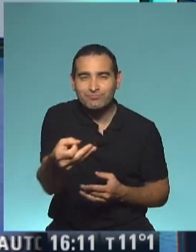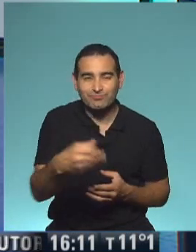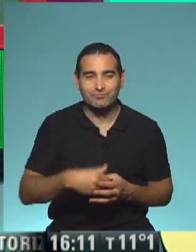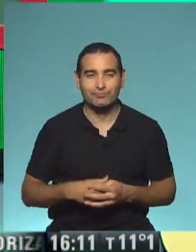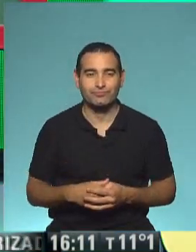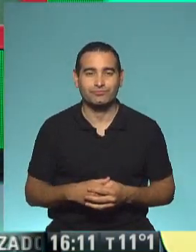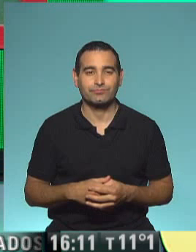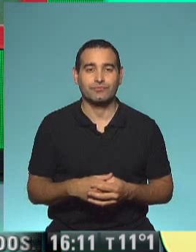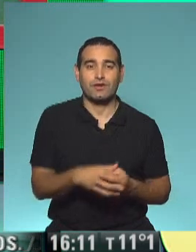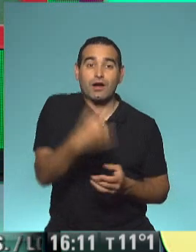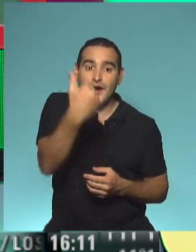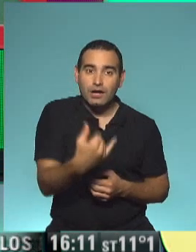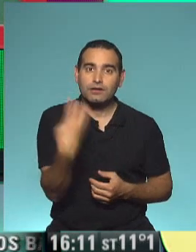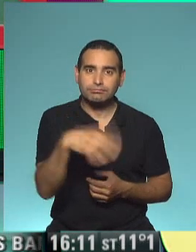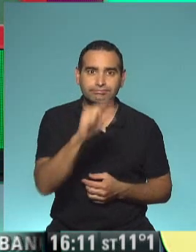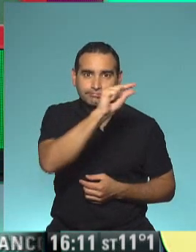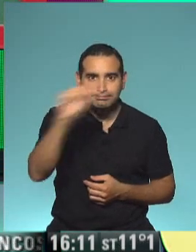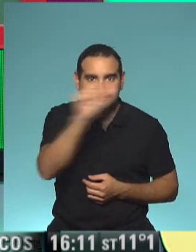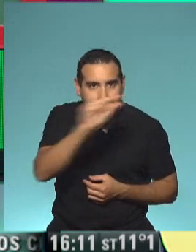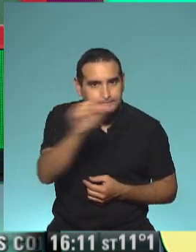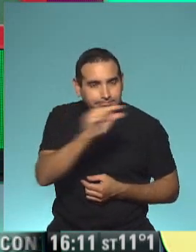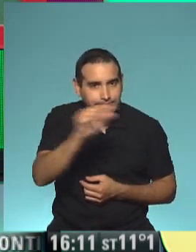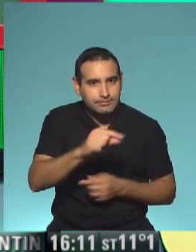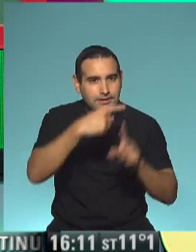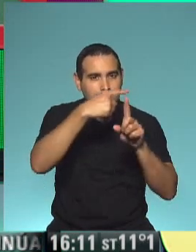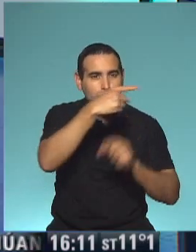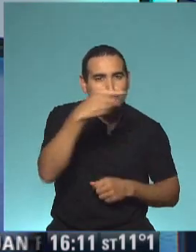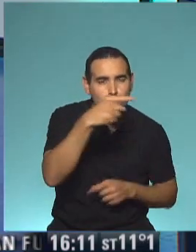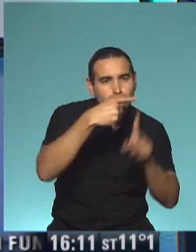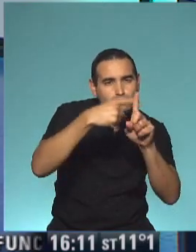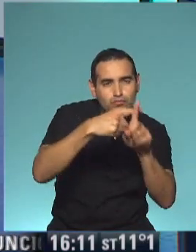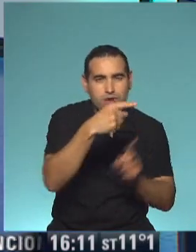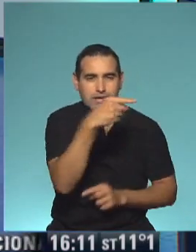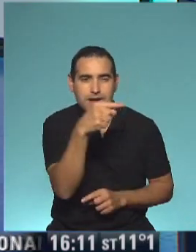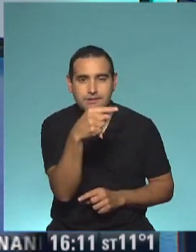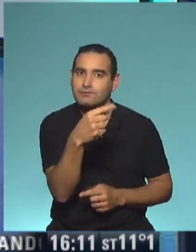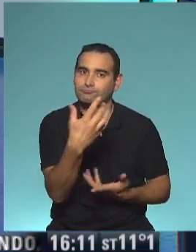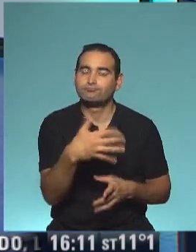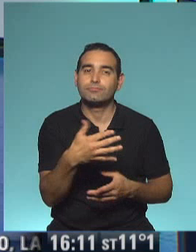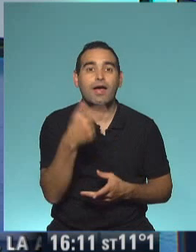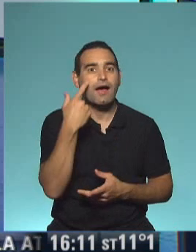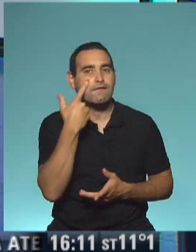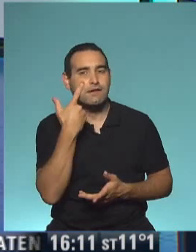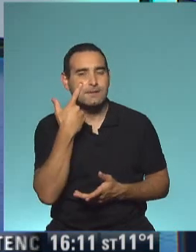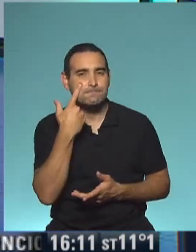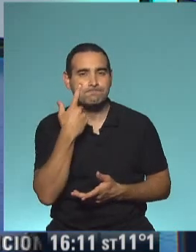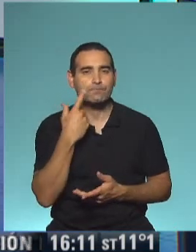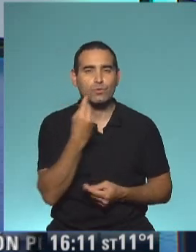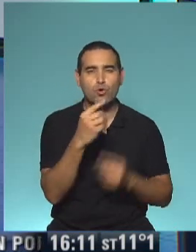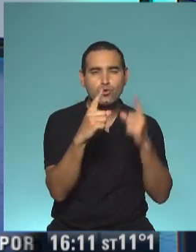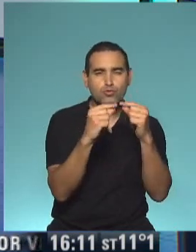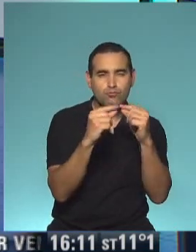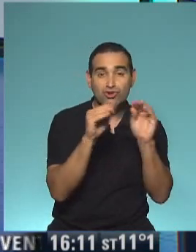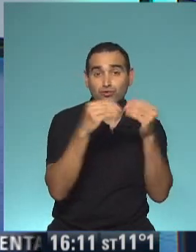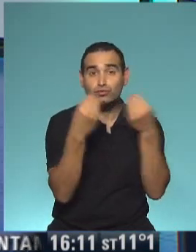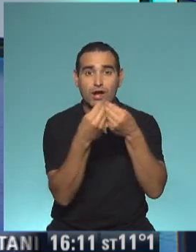miren, tenemos varias cuentas de suma, de resta. Y la idea es ver si son con números el